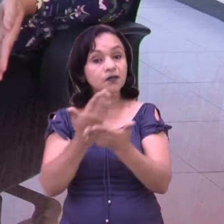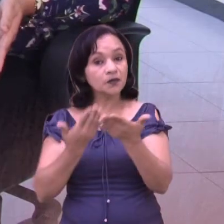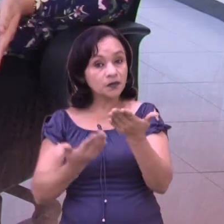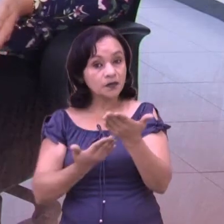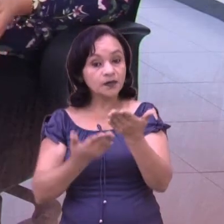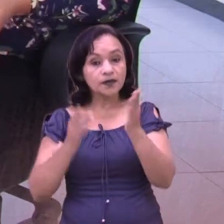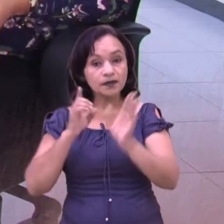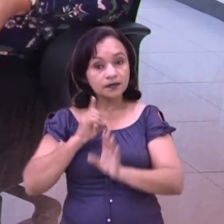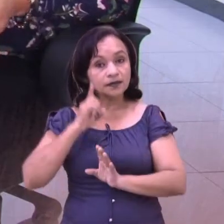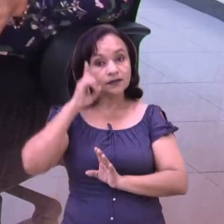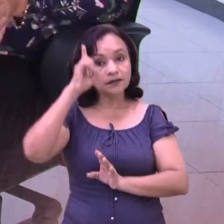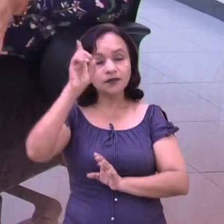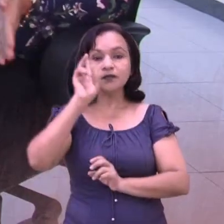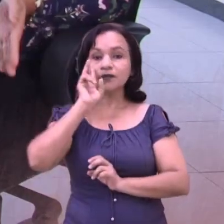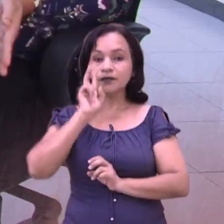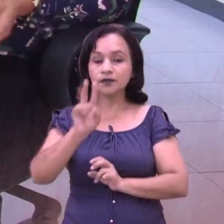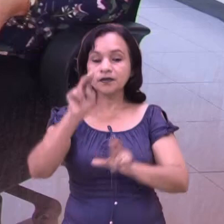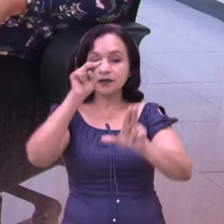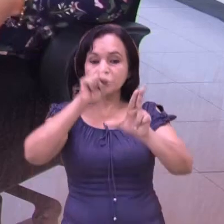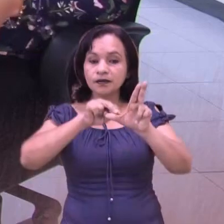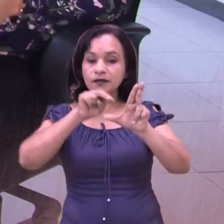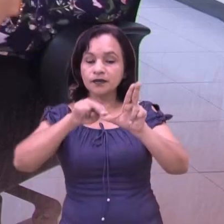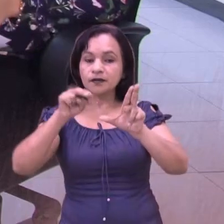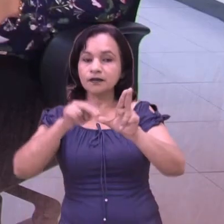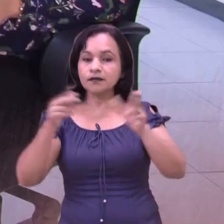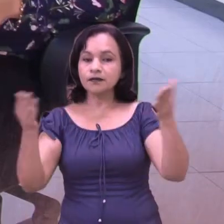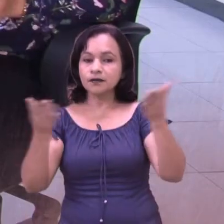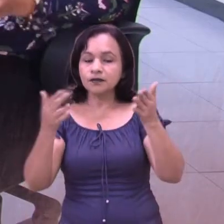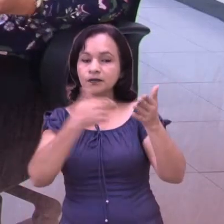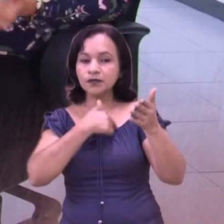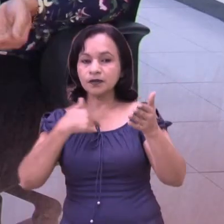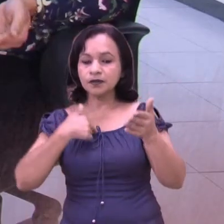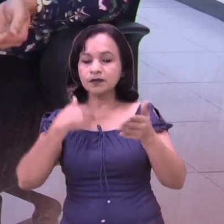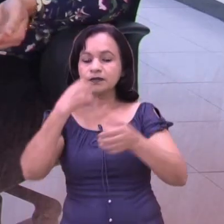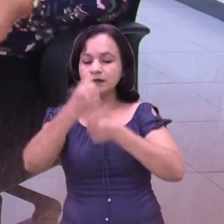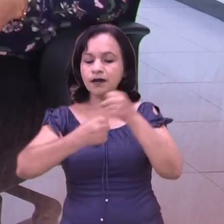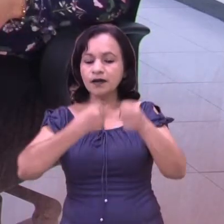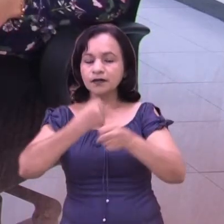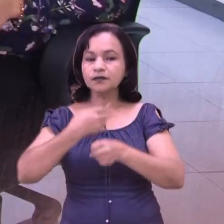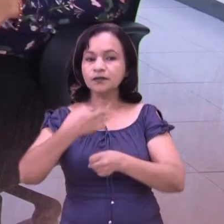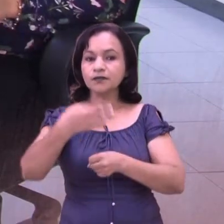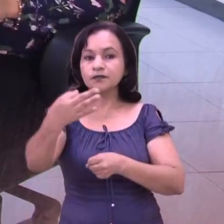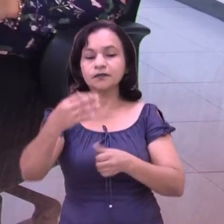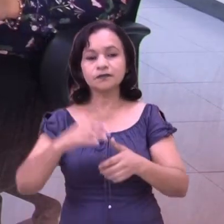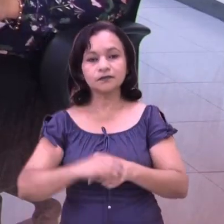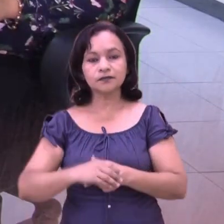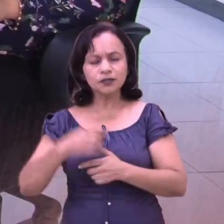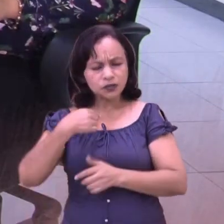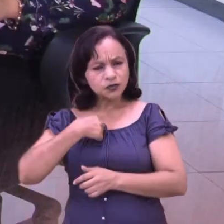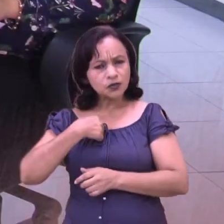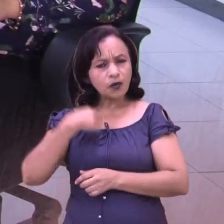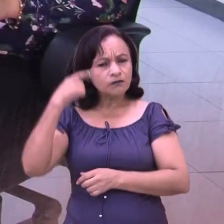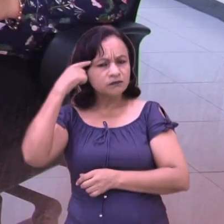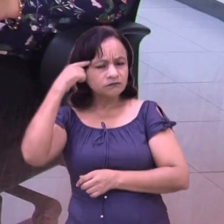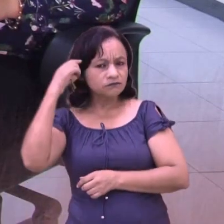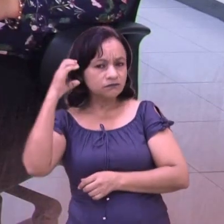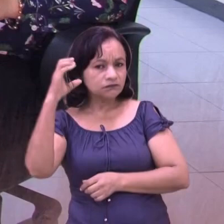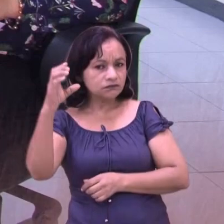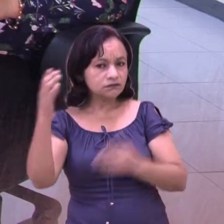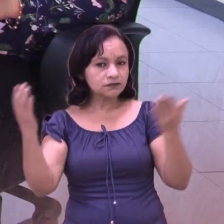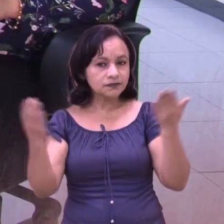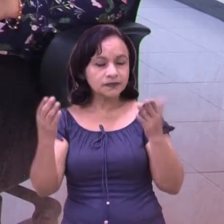todas estas nuevas tecnologías, doctor, y grandes avances notorios en el SINAPRED, ¿cómo se visiona la institución para los próximos años? Bueno, yo creo que